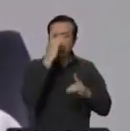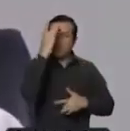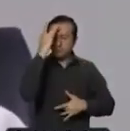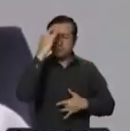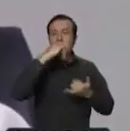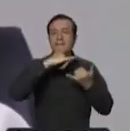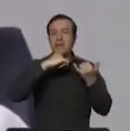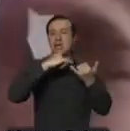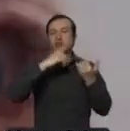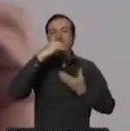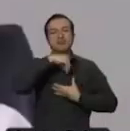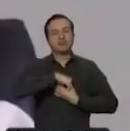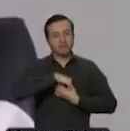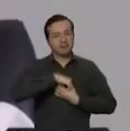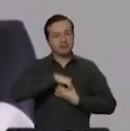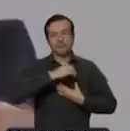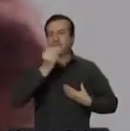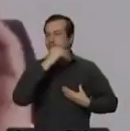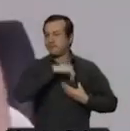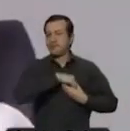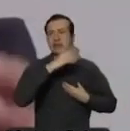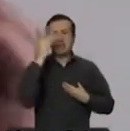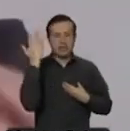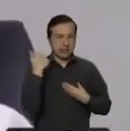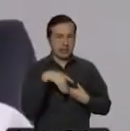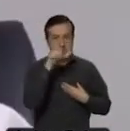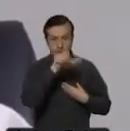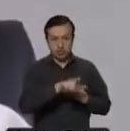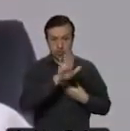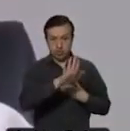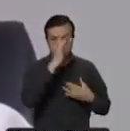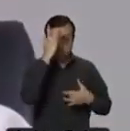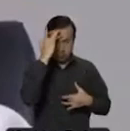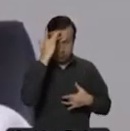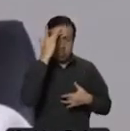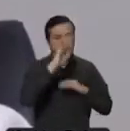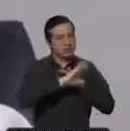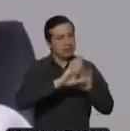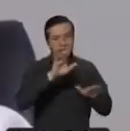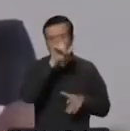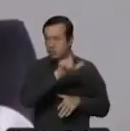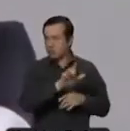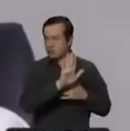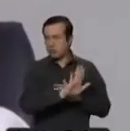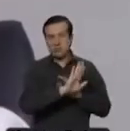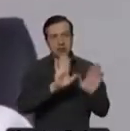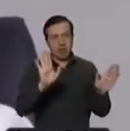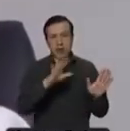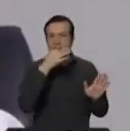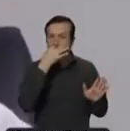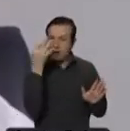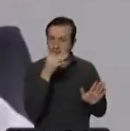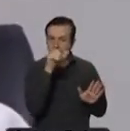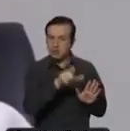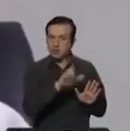que la persona se ha contagiado con el virus. No hay ninguna duda.